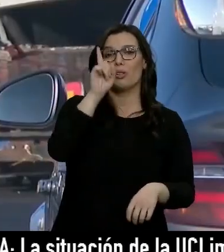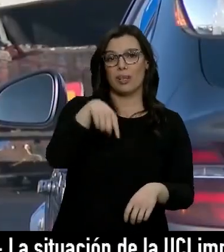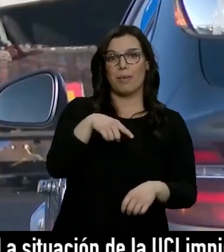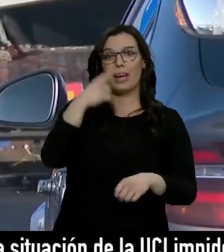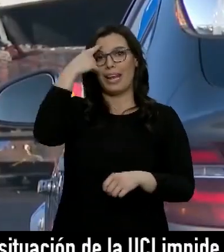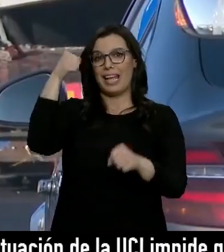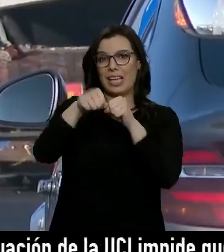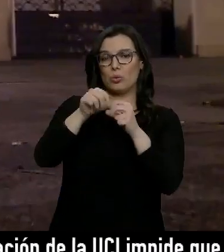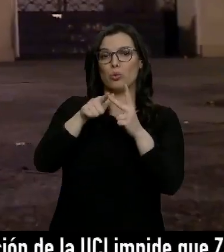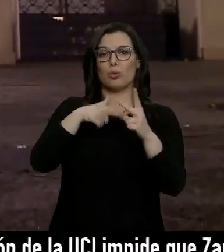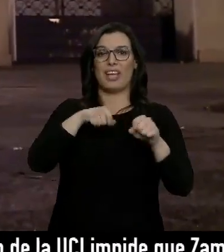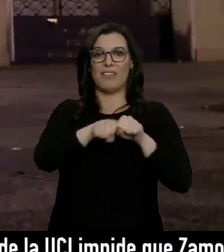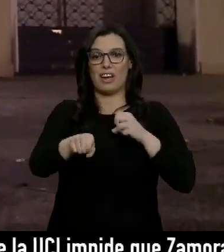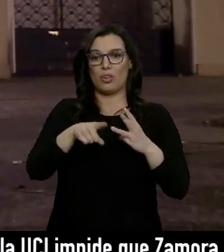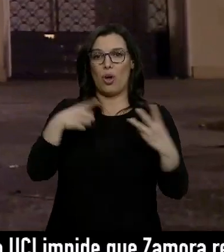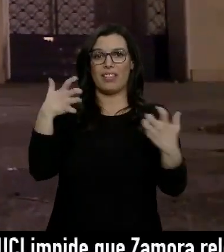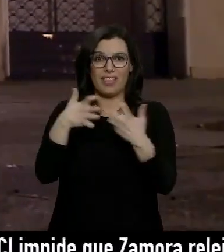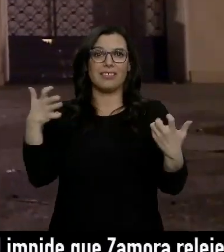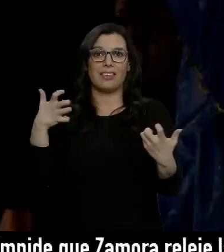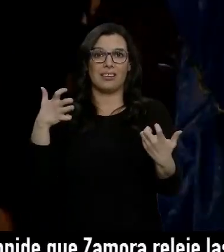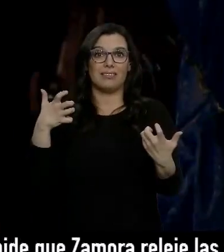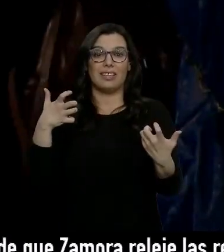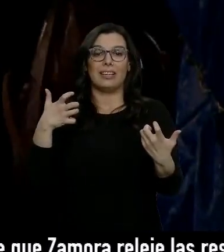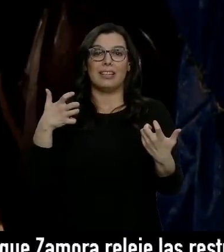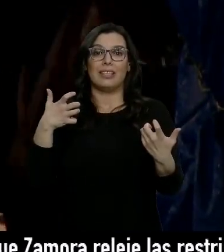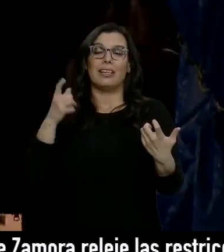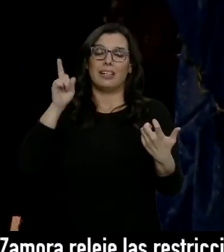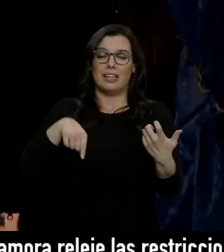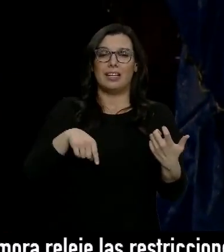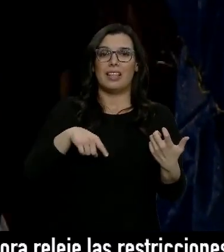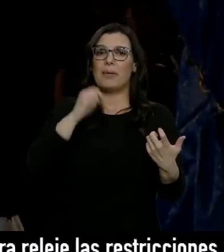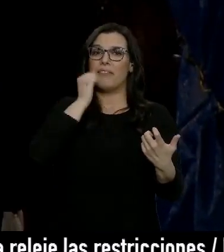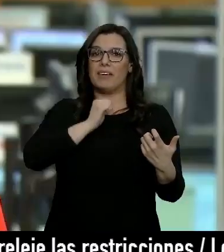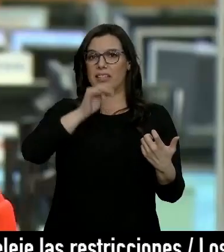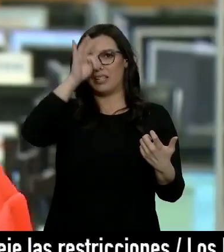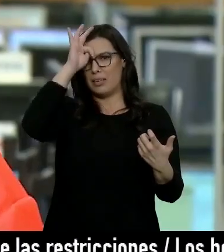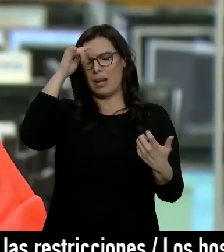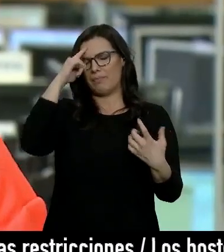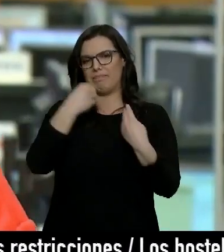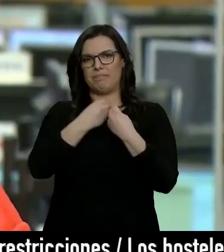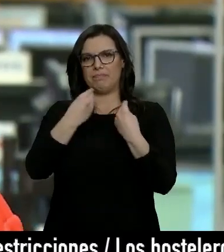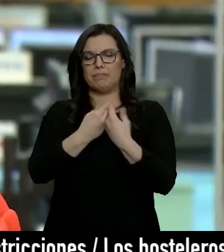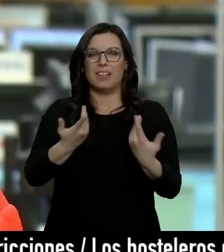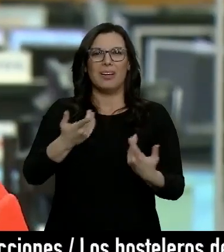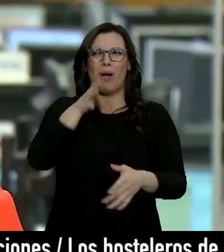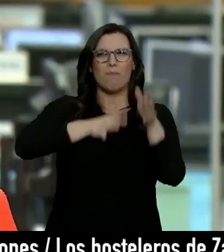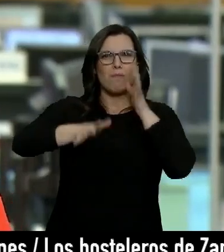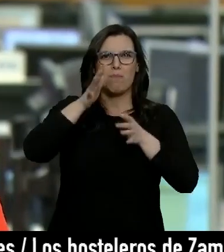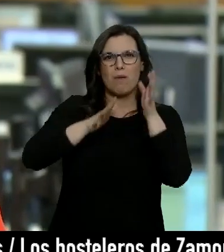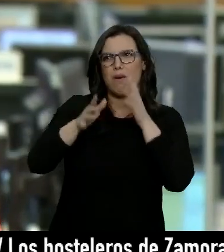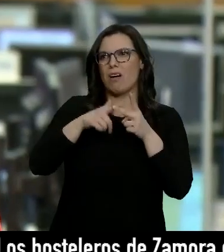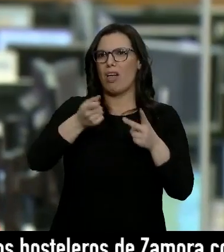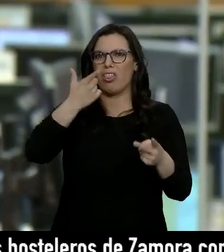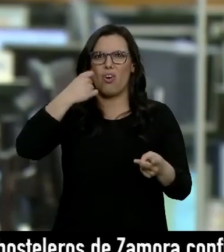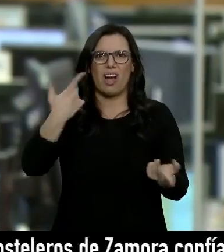ictus, infartos o accidentes y las llamadas que más cuesta encajar, las de los fines de semana. Por intoxicación etílica, por uso de